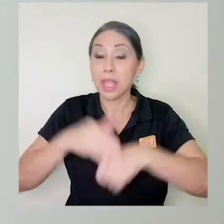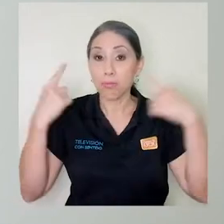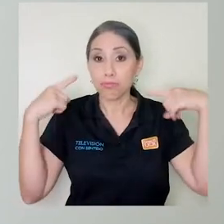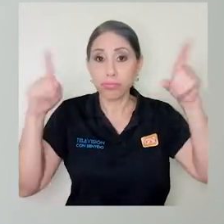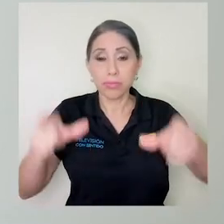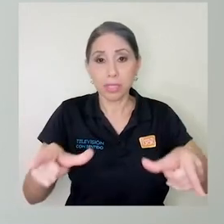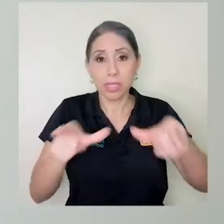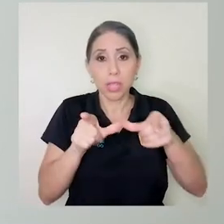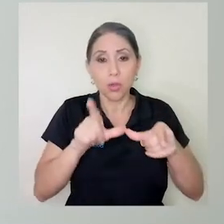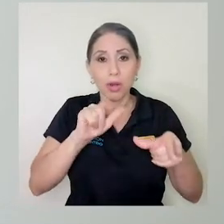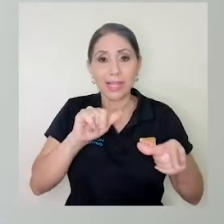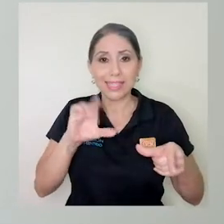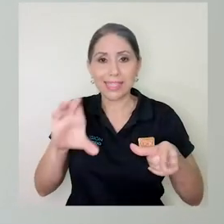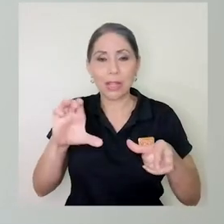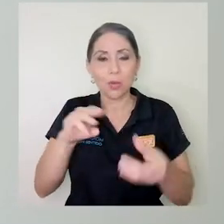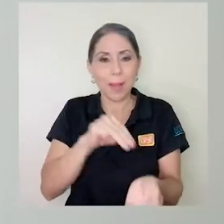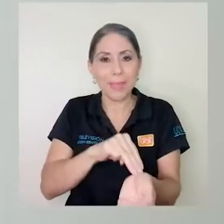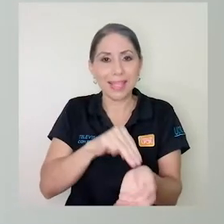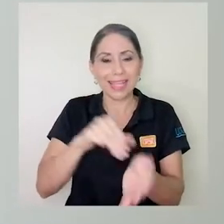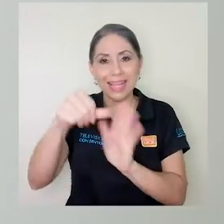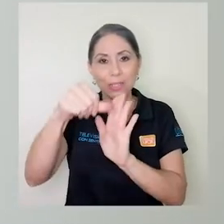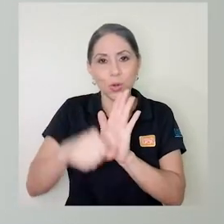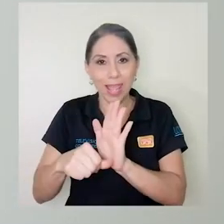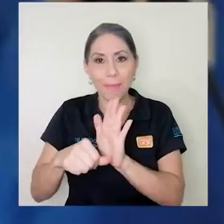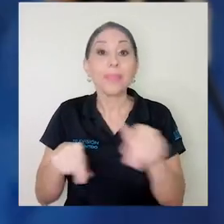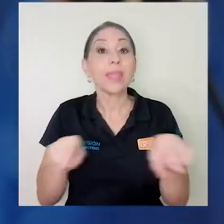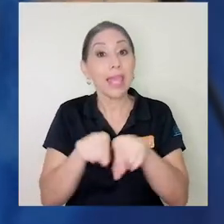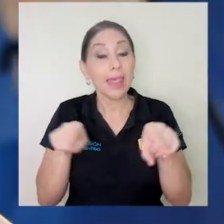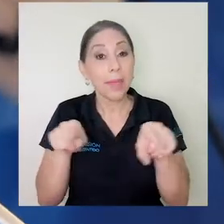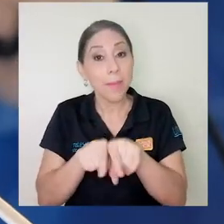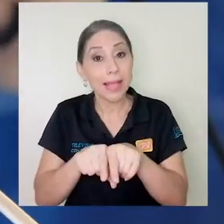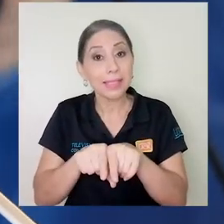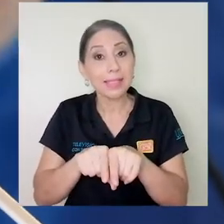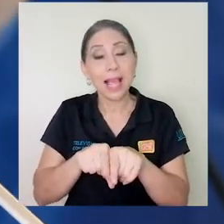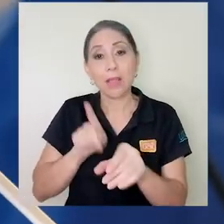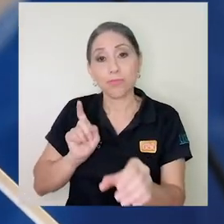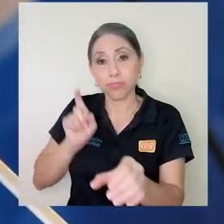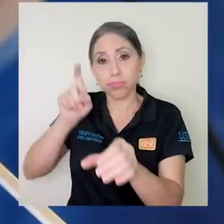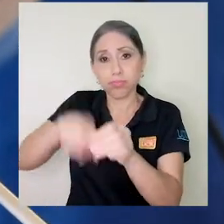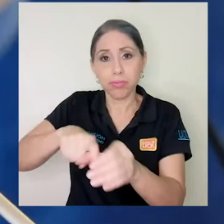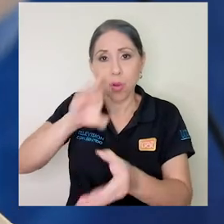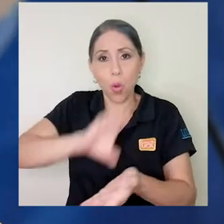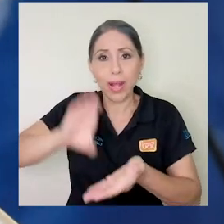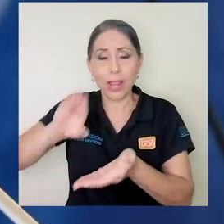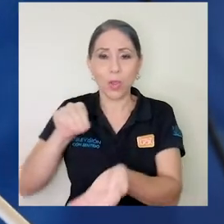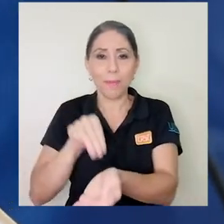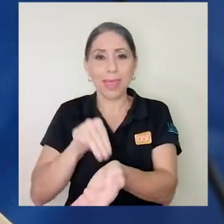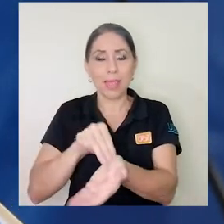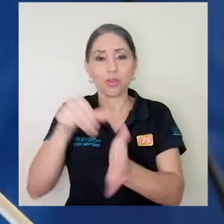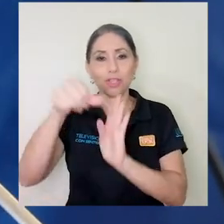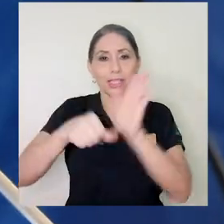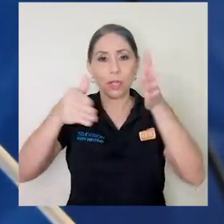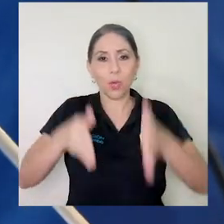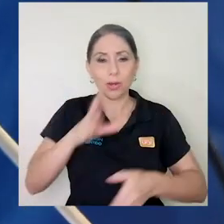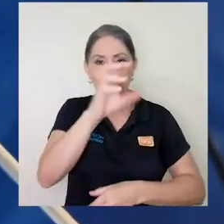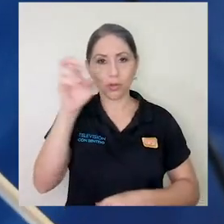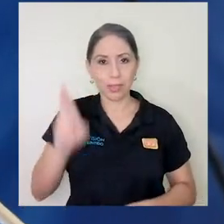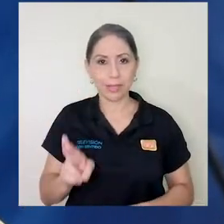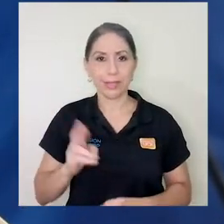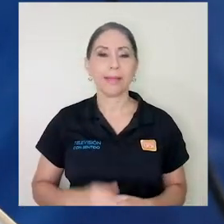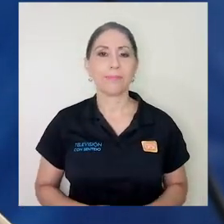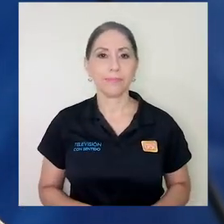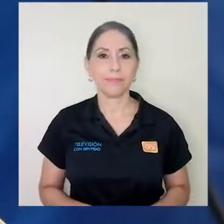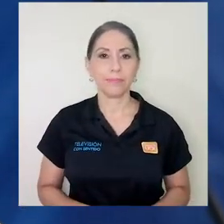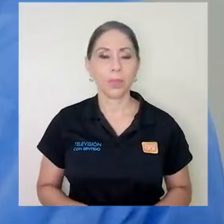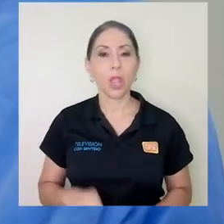obtener su título de licenciatura en medicina y cirugía y además la colegiatura en el Colegio de Médicos y Cirujanos de